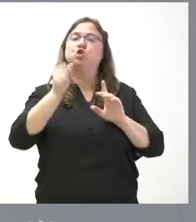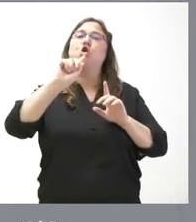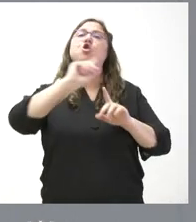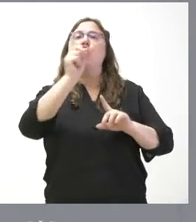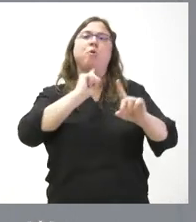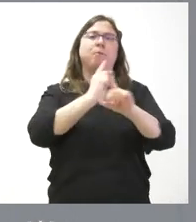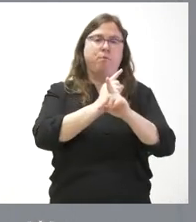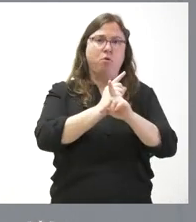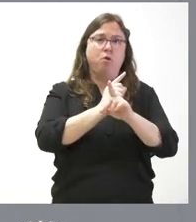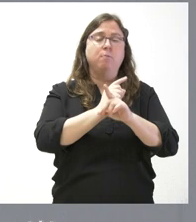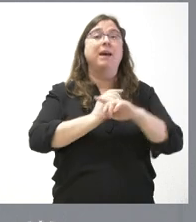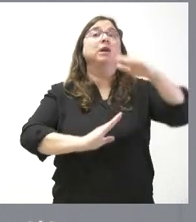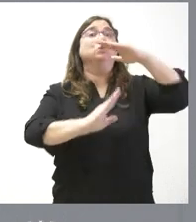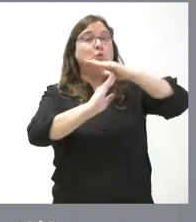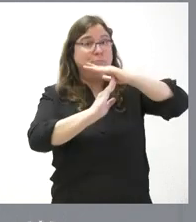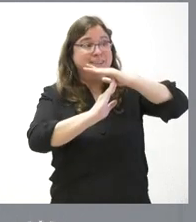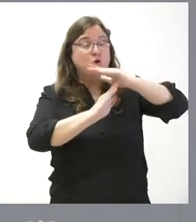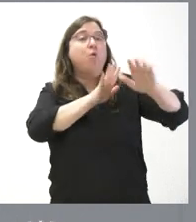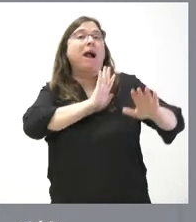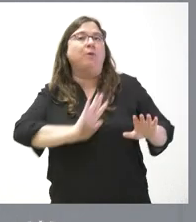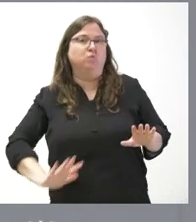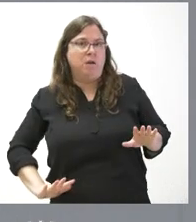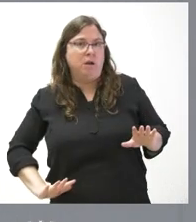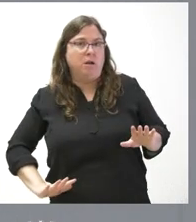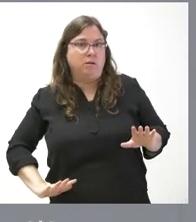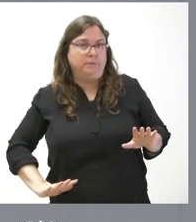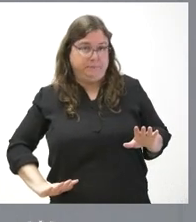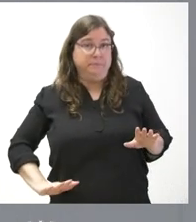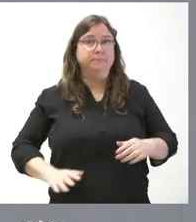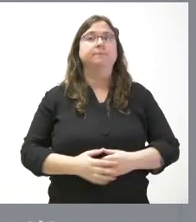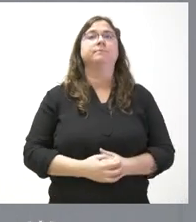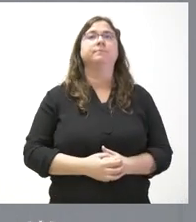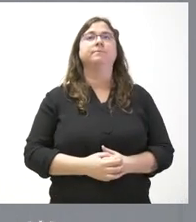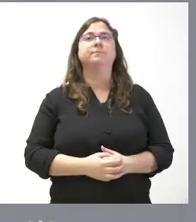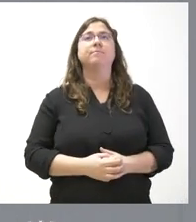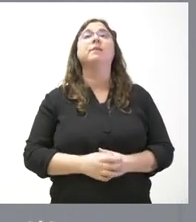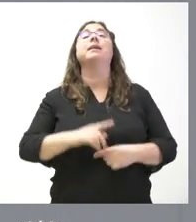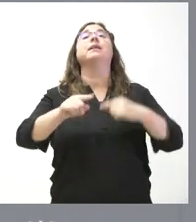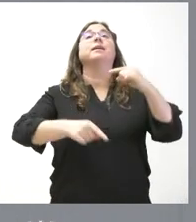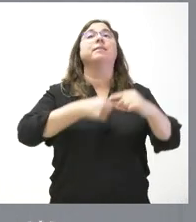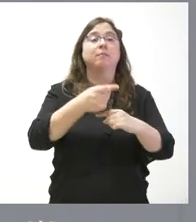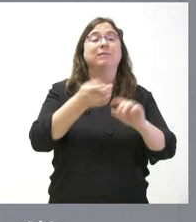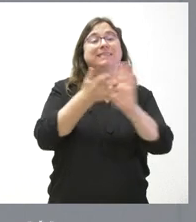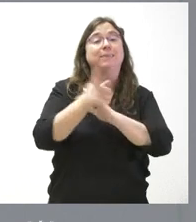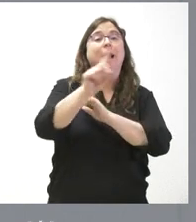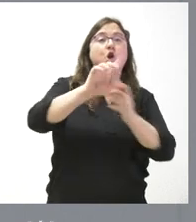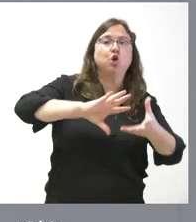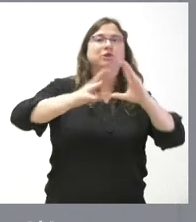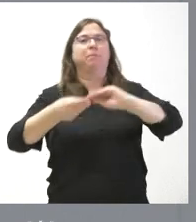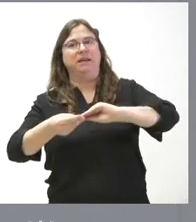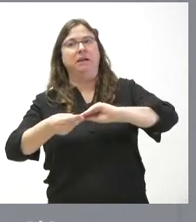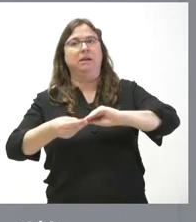suspensión. Y, por tanto, hay una suspensión cautelar que lleva aparejada la no aplicación de la orden ministerial.